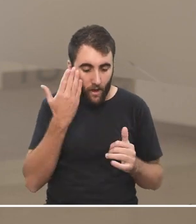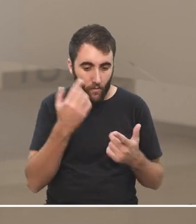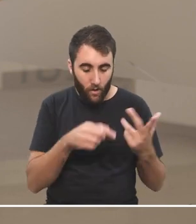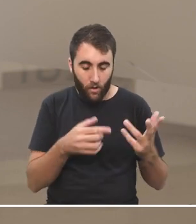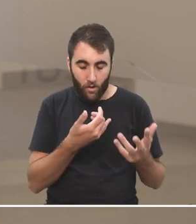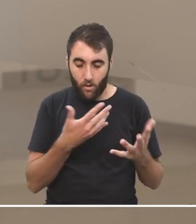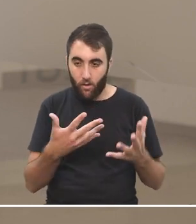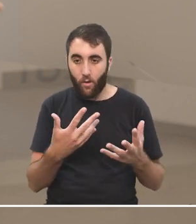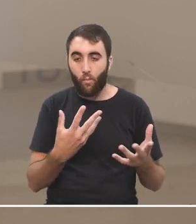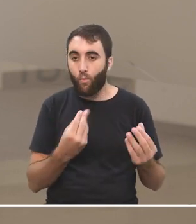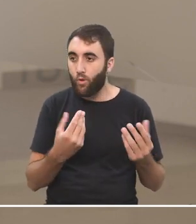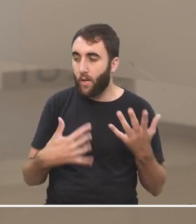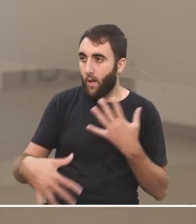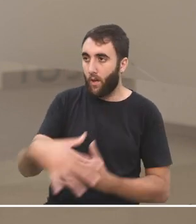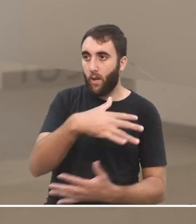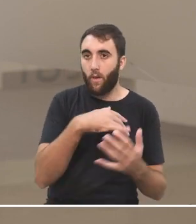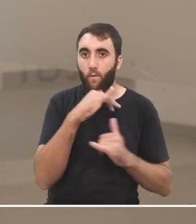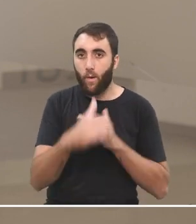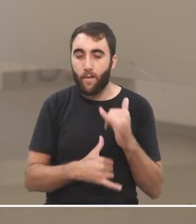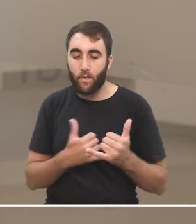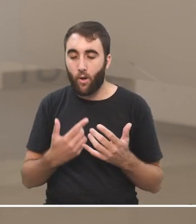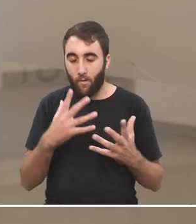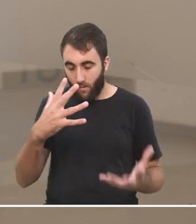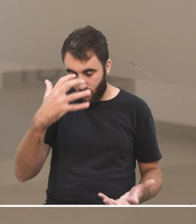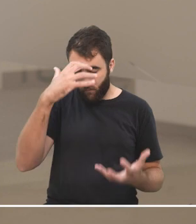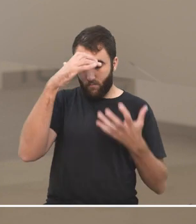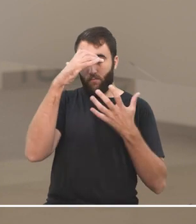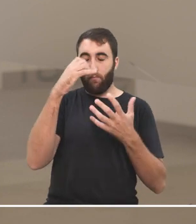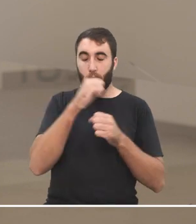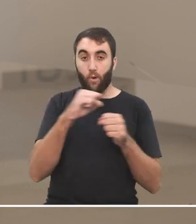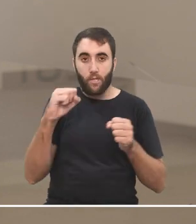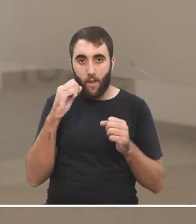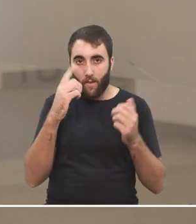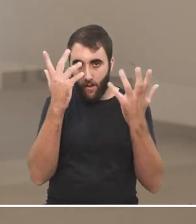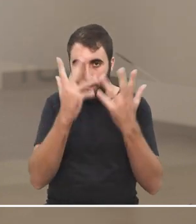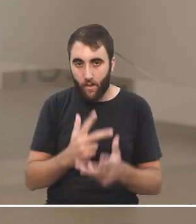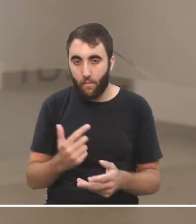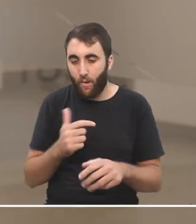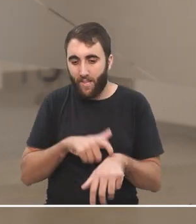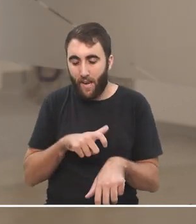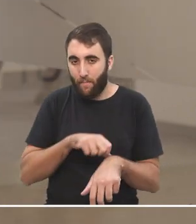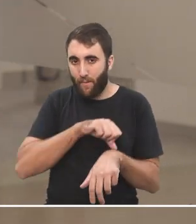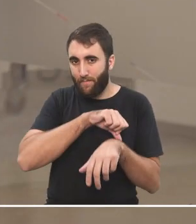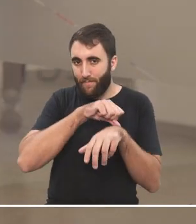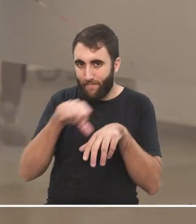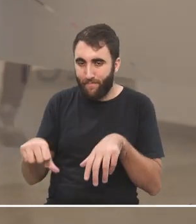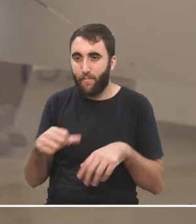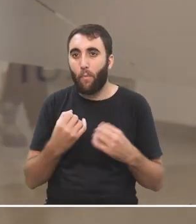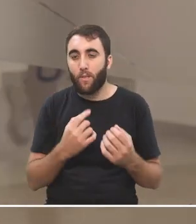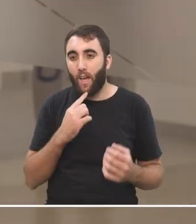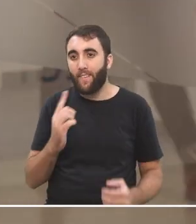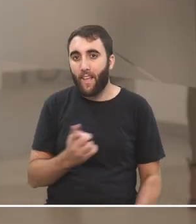en este flujo constante de informaciones que nunca llegamos a consumirlas todas porque querríamos tener más tiempo para consumir más y más y más por eso